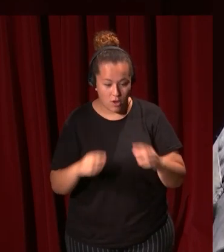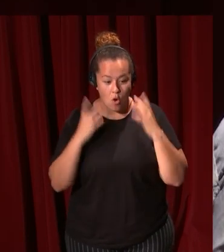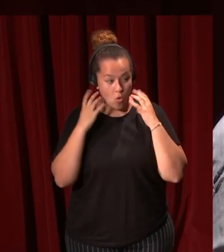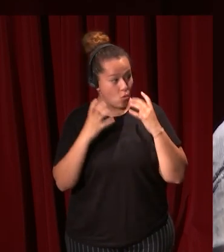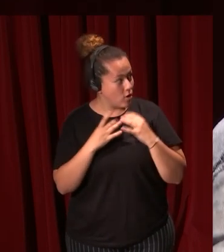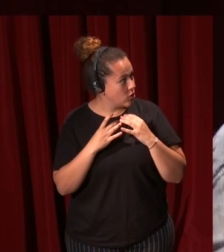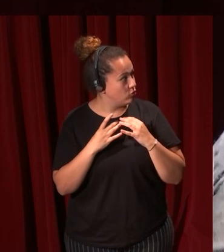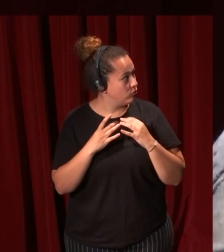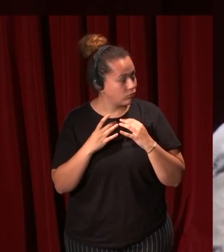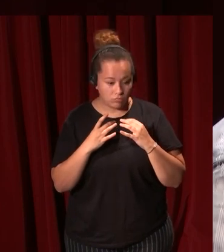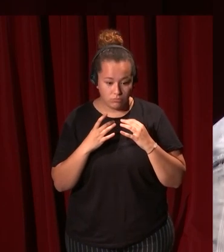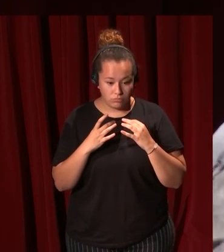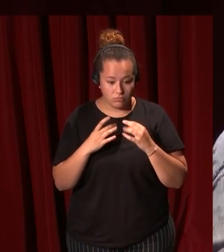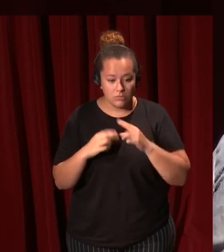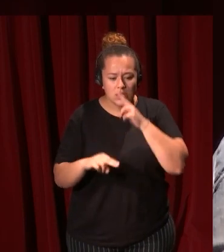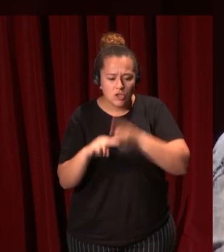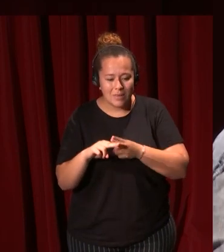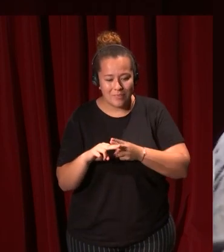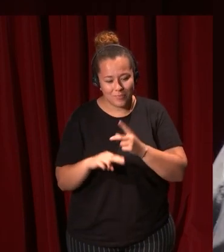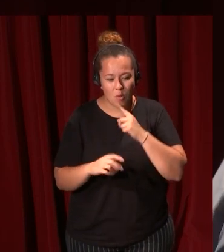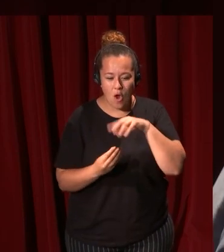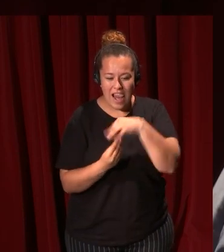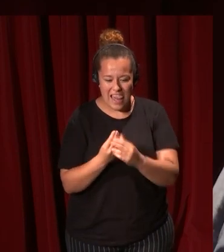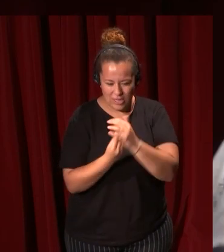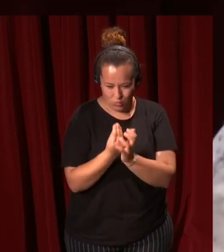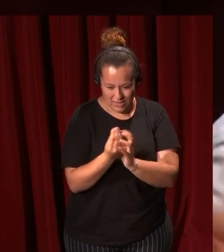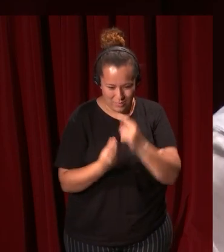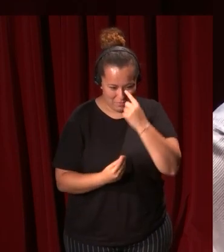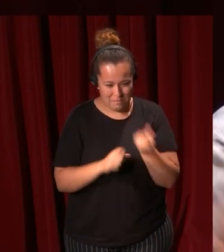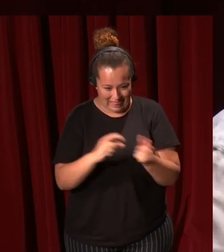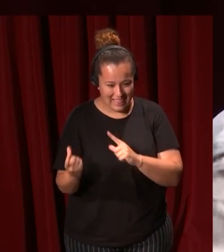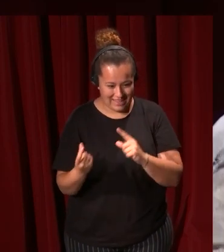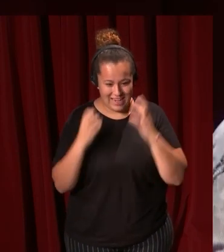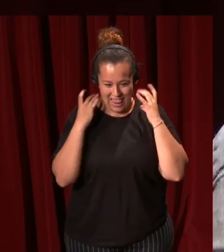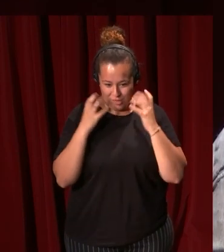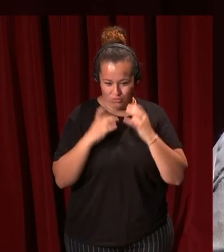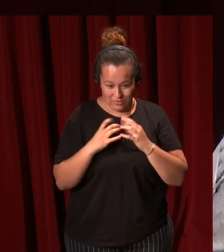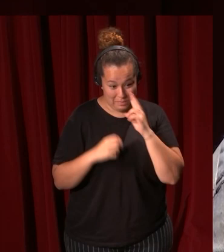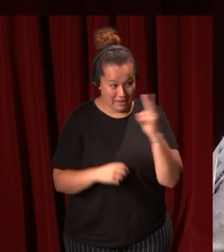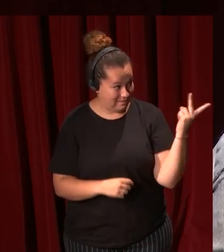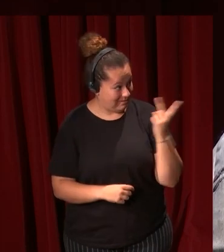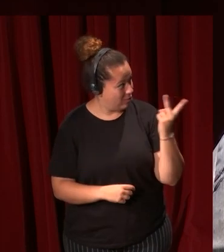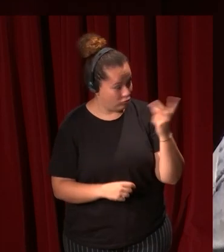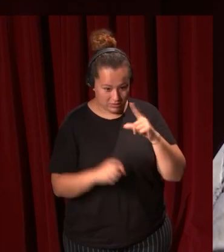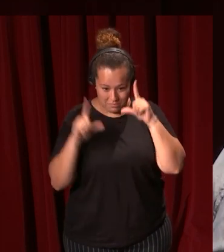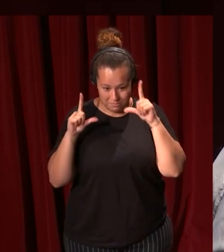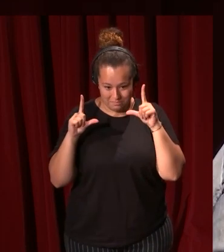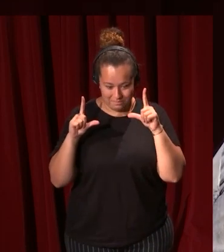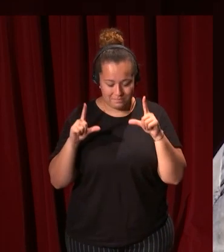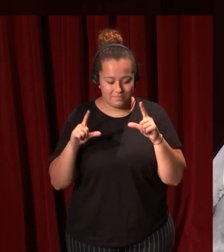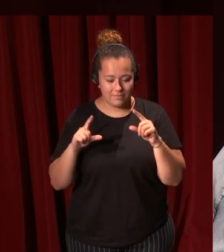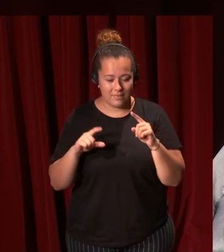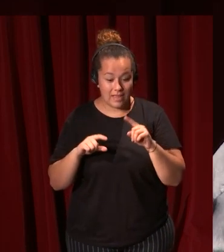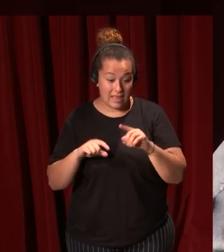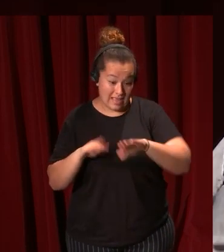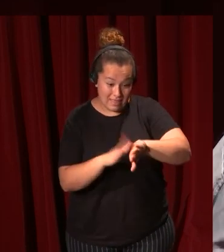de Covarrubias 1611 dice que se llaman de lechuguilla porque parecen lechugas, como estáis viendo en estas dos imágenes. A la izquierda veis un